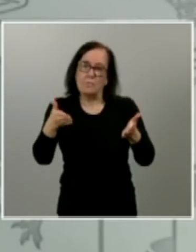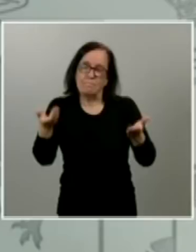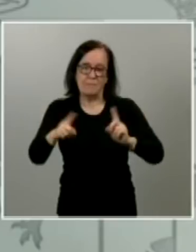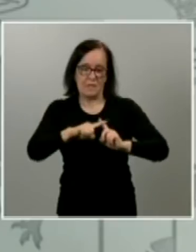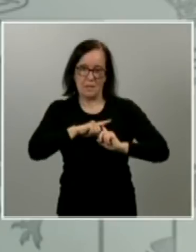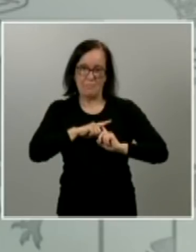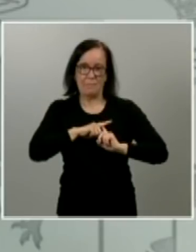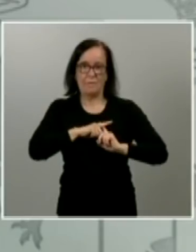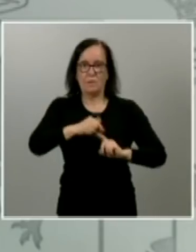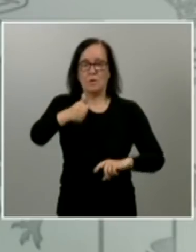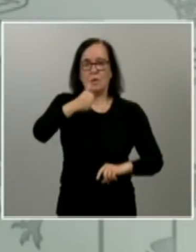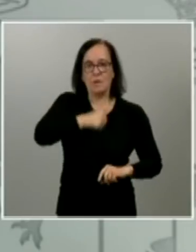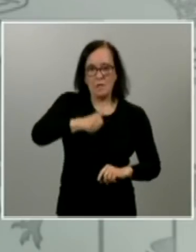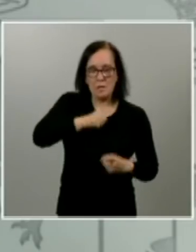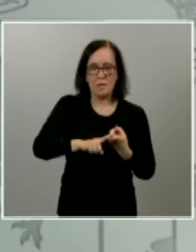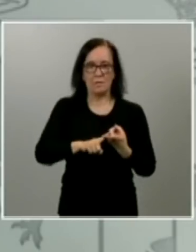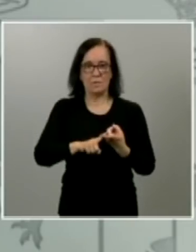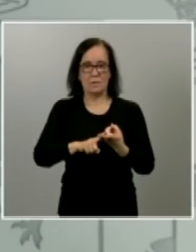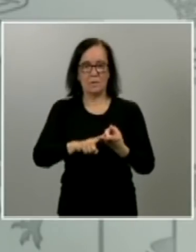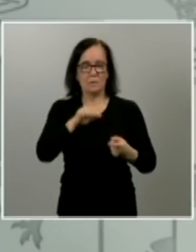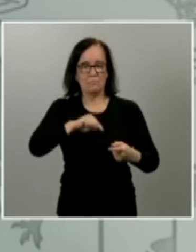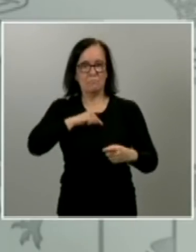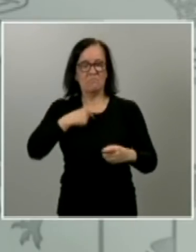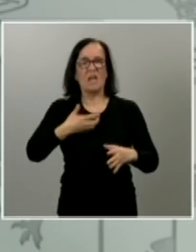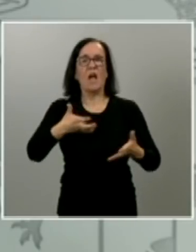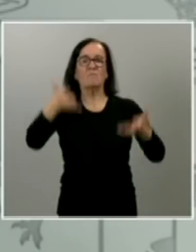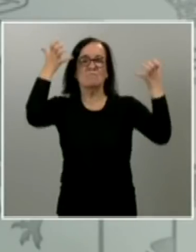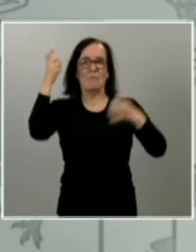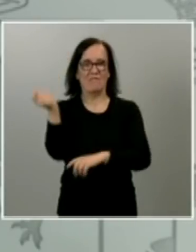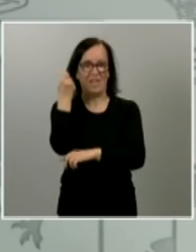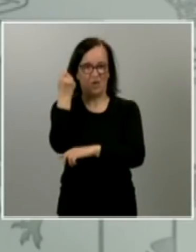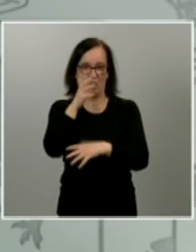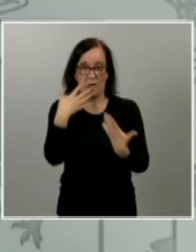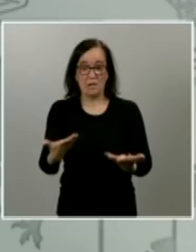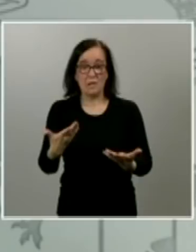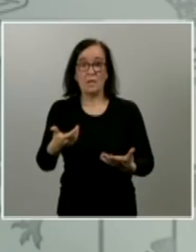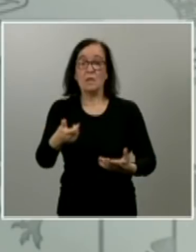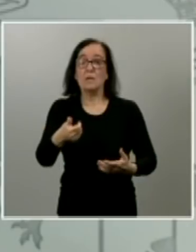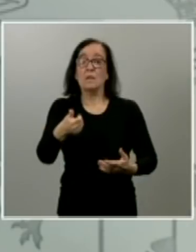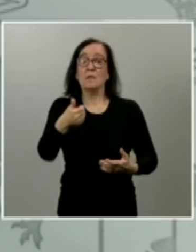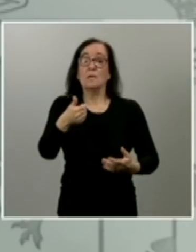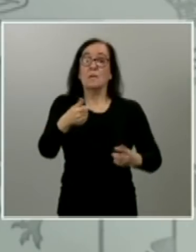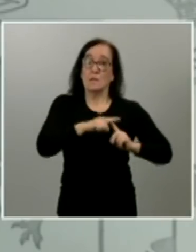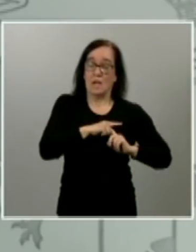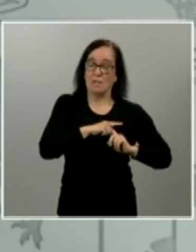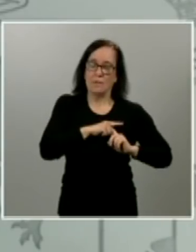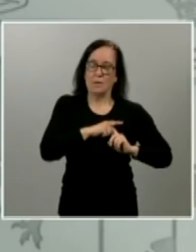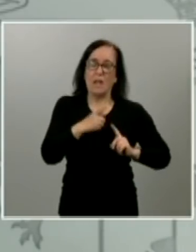resistencia y el de la moral de victoria sacrificio para qué sacrificio para resistir